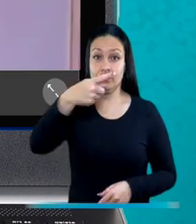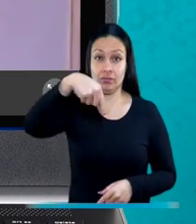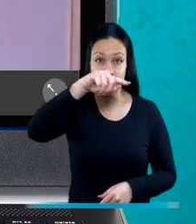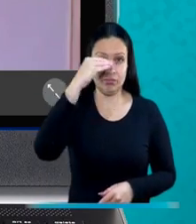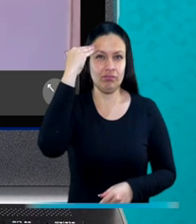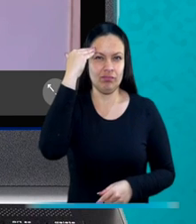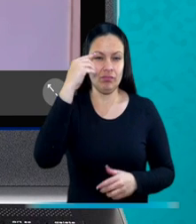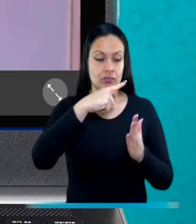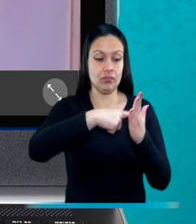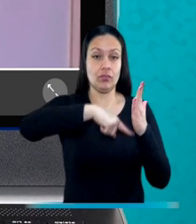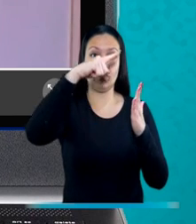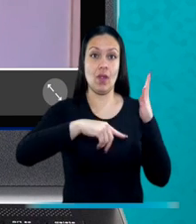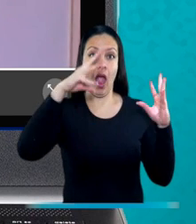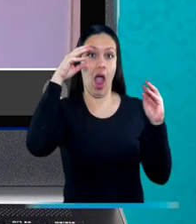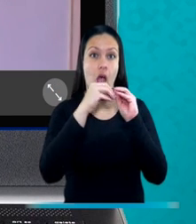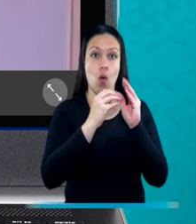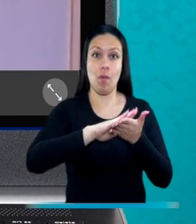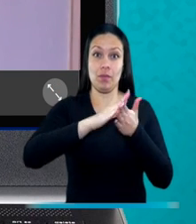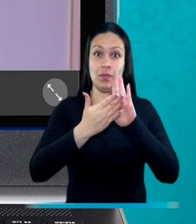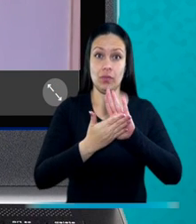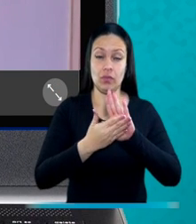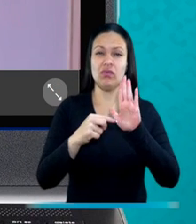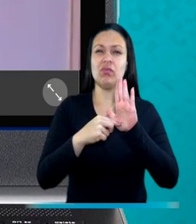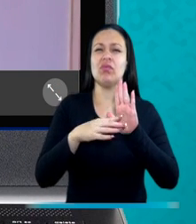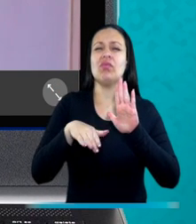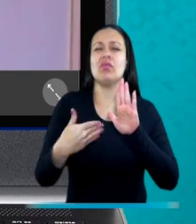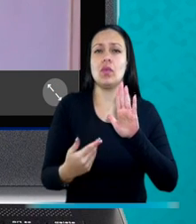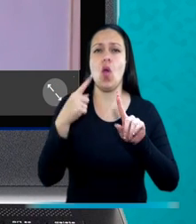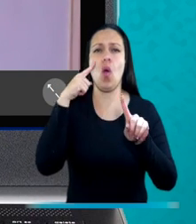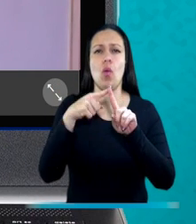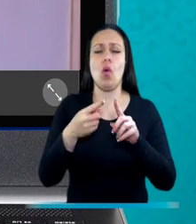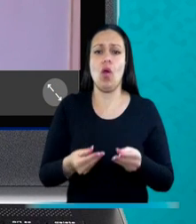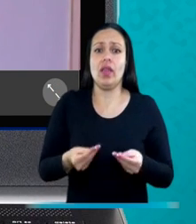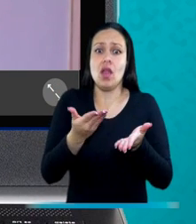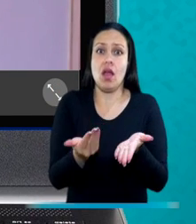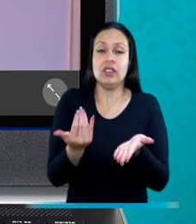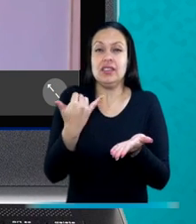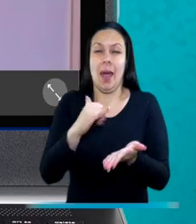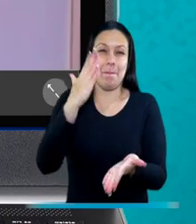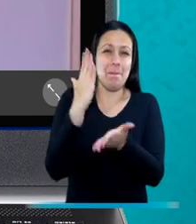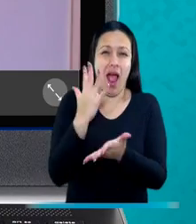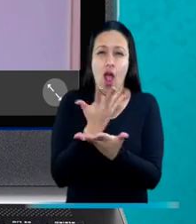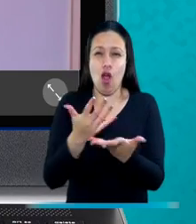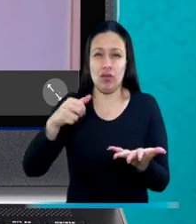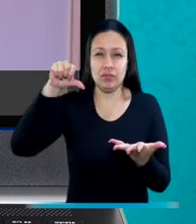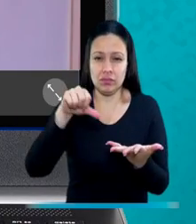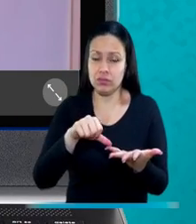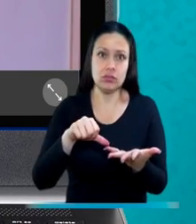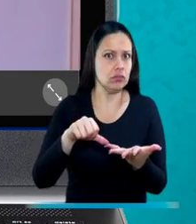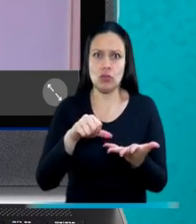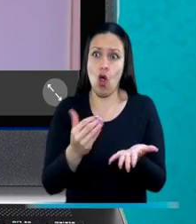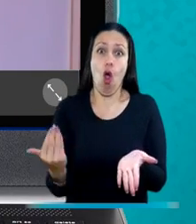Como todos saben, el Acuerdo de Paz es una apuesta por crear condiciones para garantizar la no repetición del conflicto y de esa manera permitir